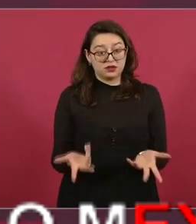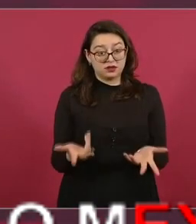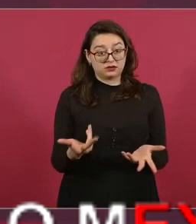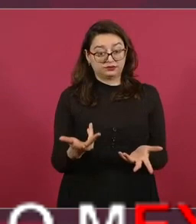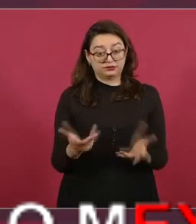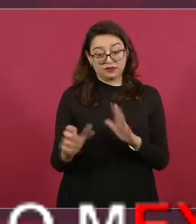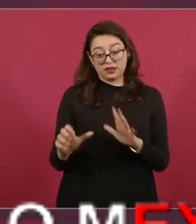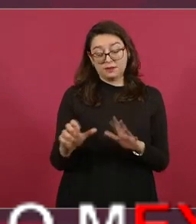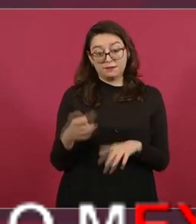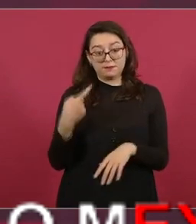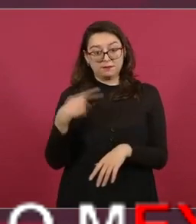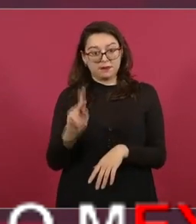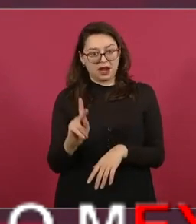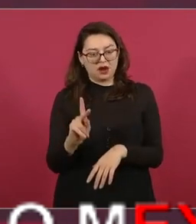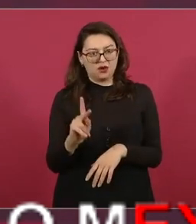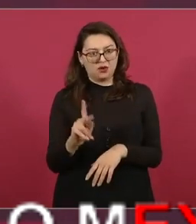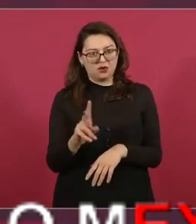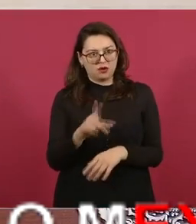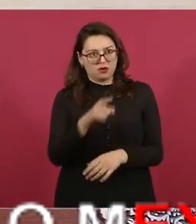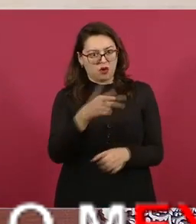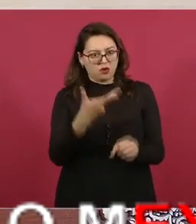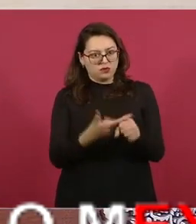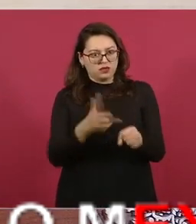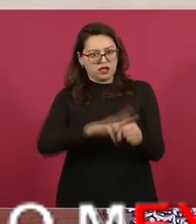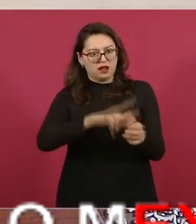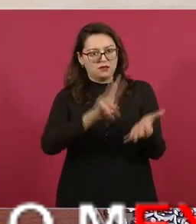600 millones o